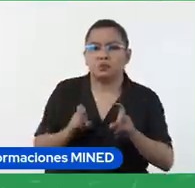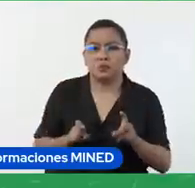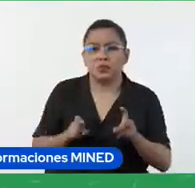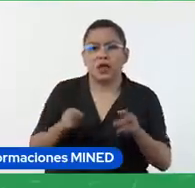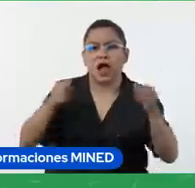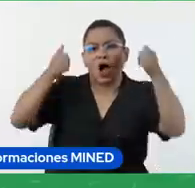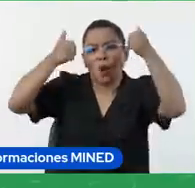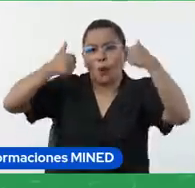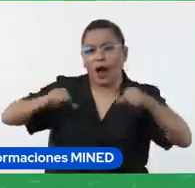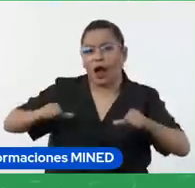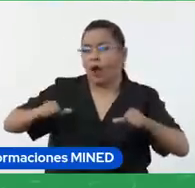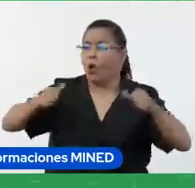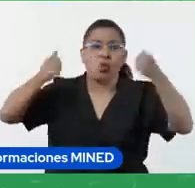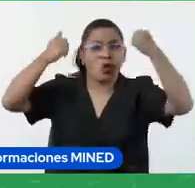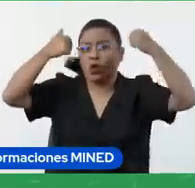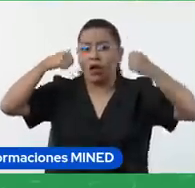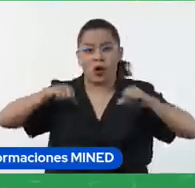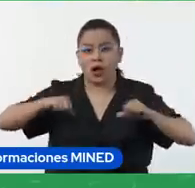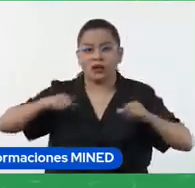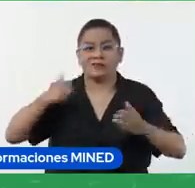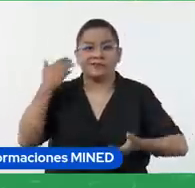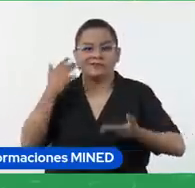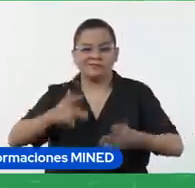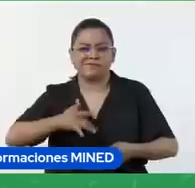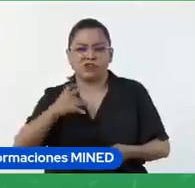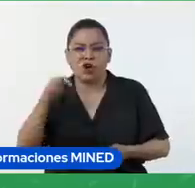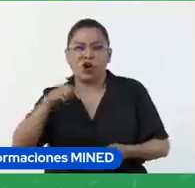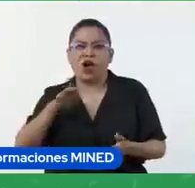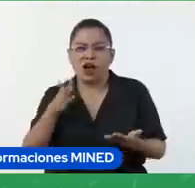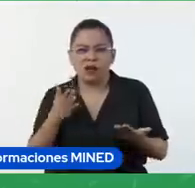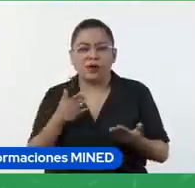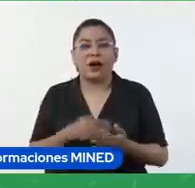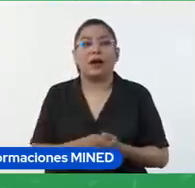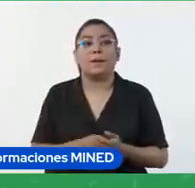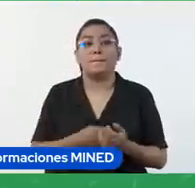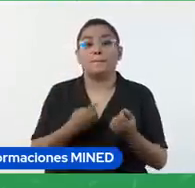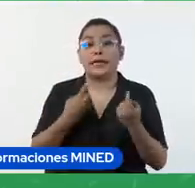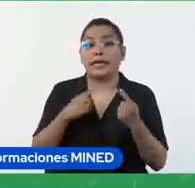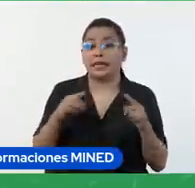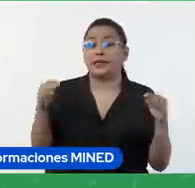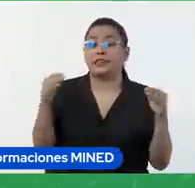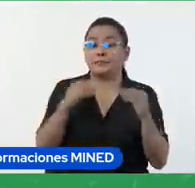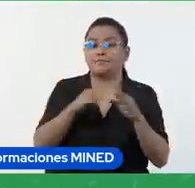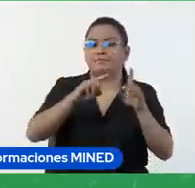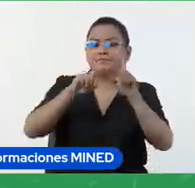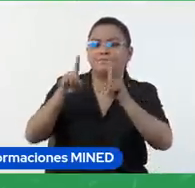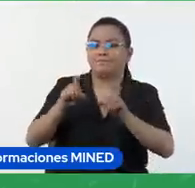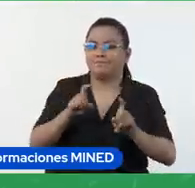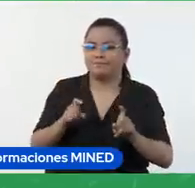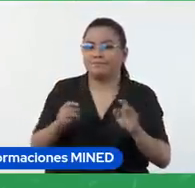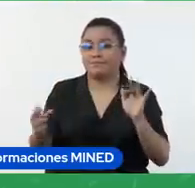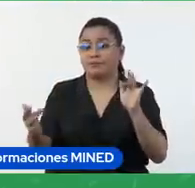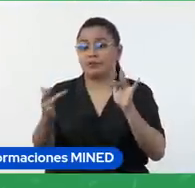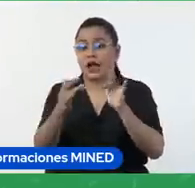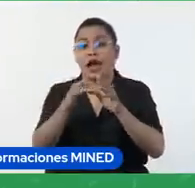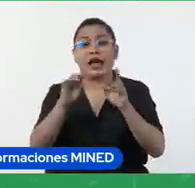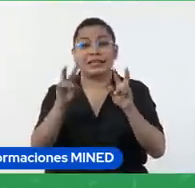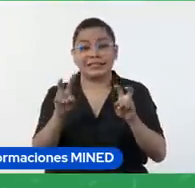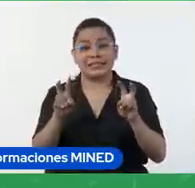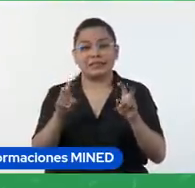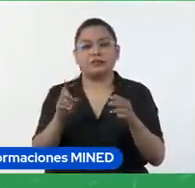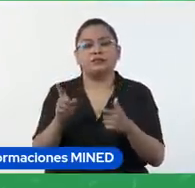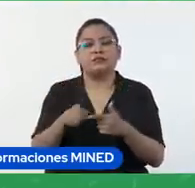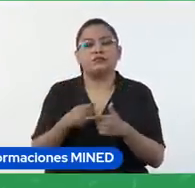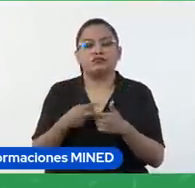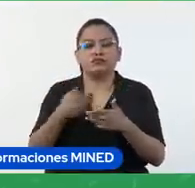o no, no sé, tal vez cómo te sientes hoy, pero también podría dejar algunas preguntas relacionadas con el contenido. Entonces, a